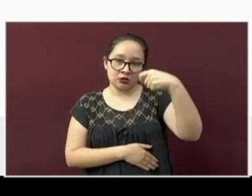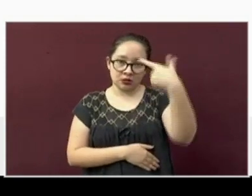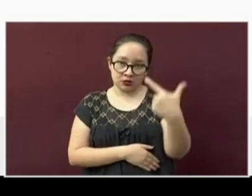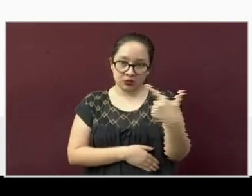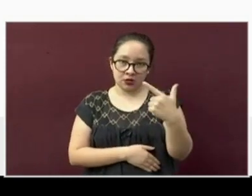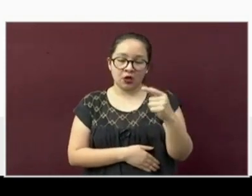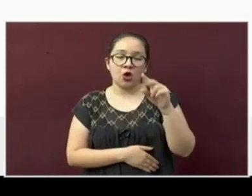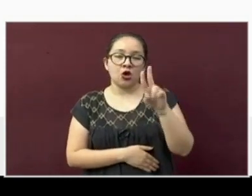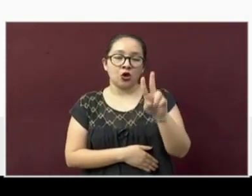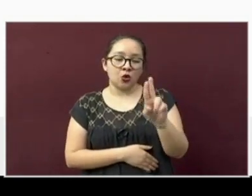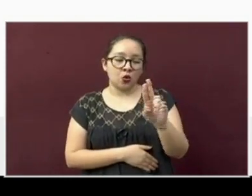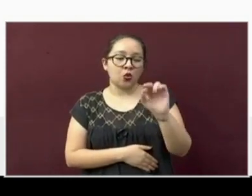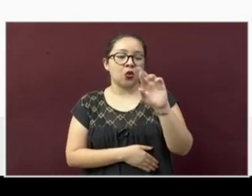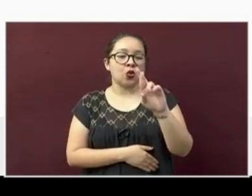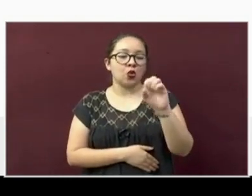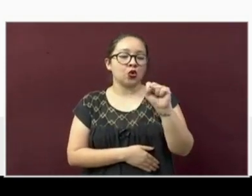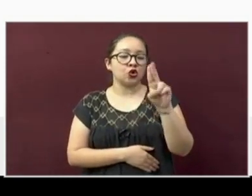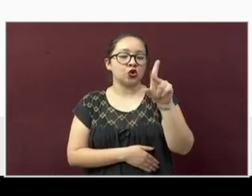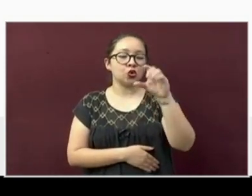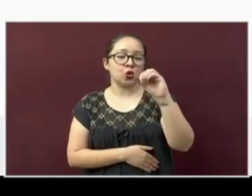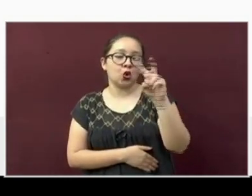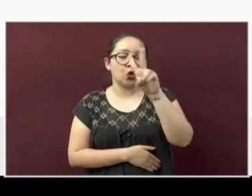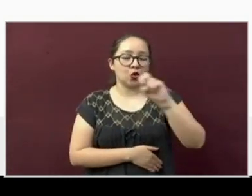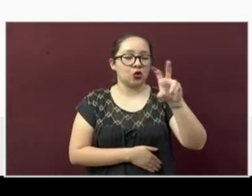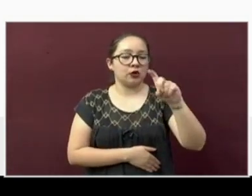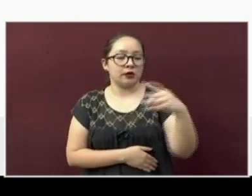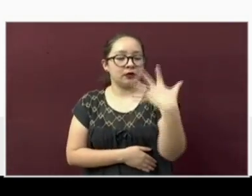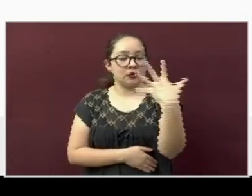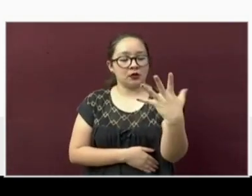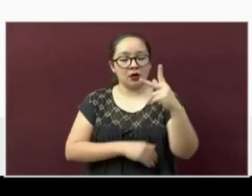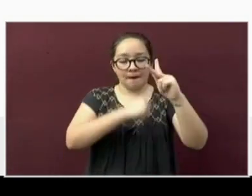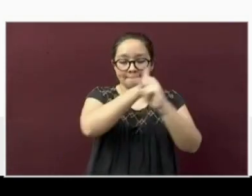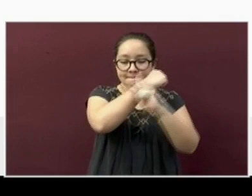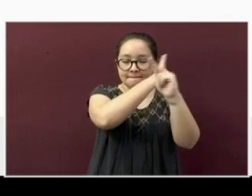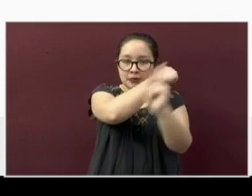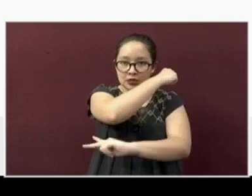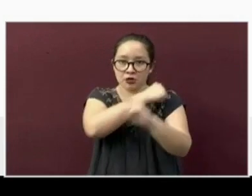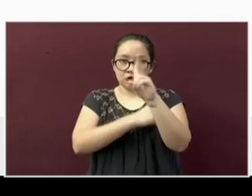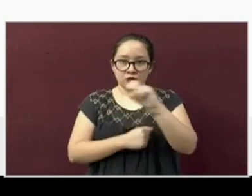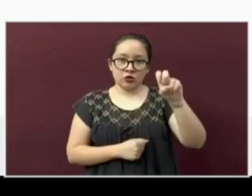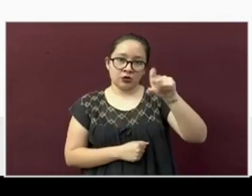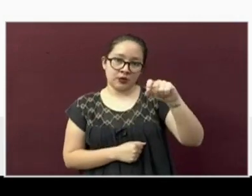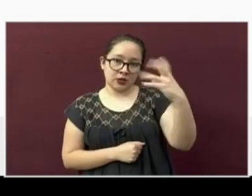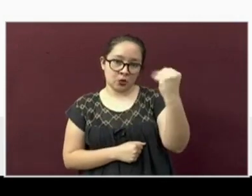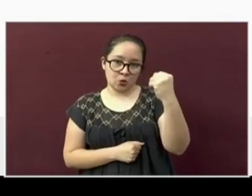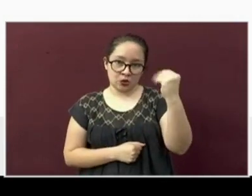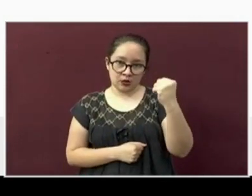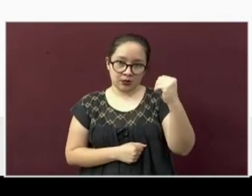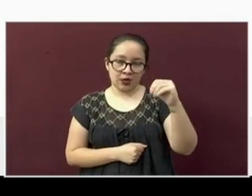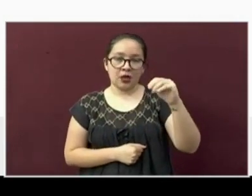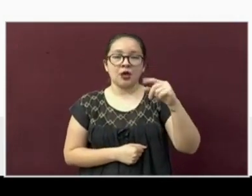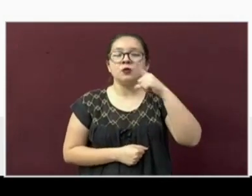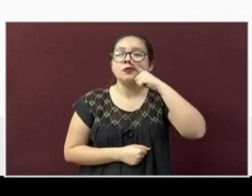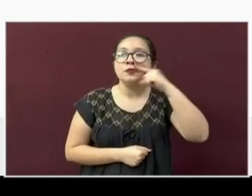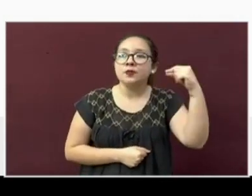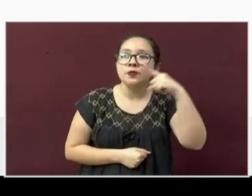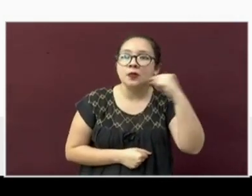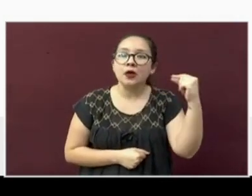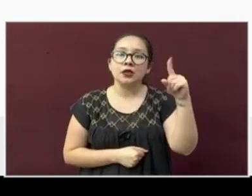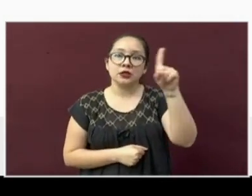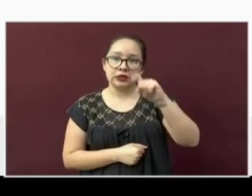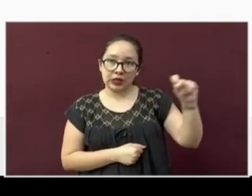Úrsulo Galván doscientos treinta y cinco. Perote doscientos veintinueve. Emiliano Zapata